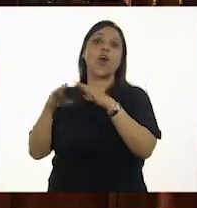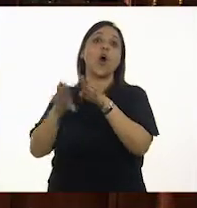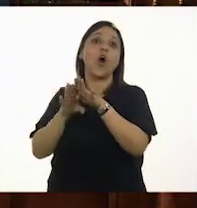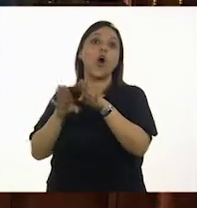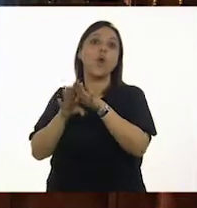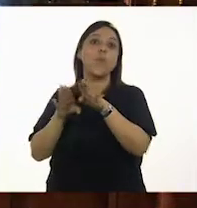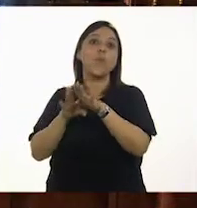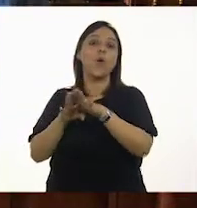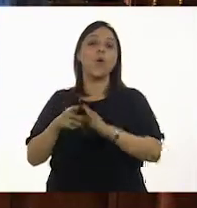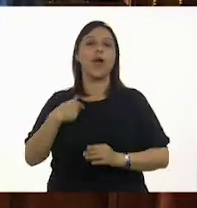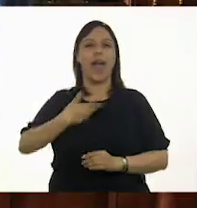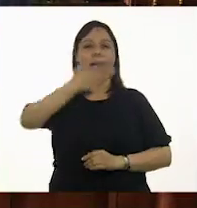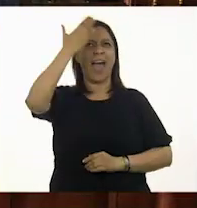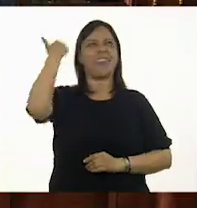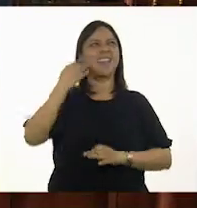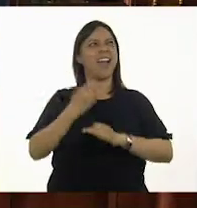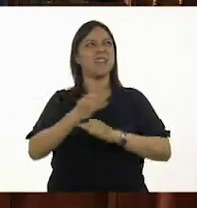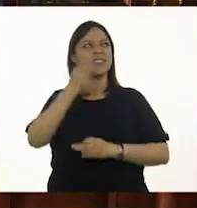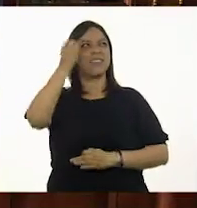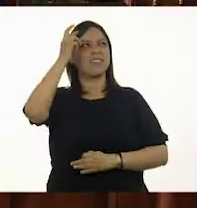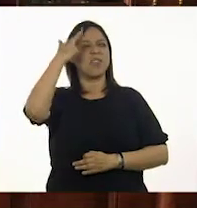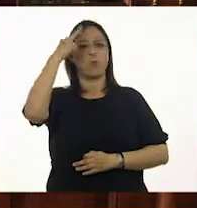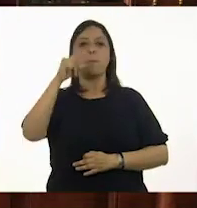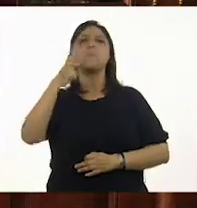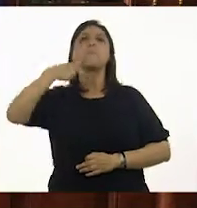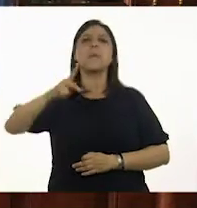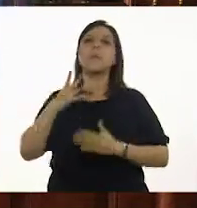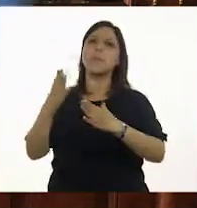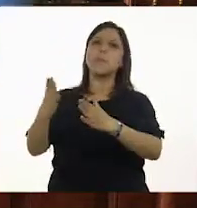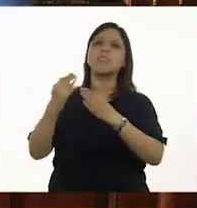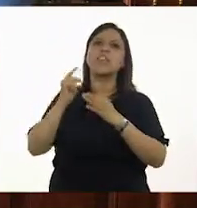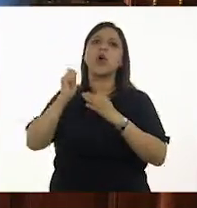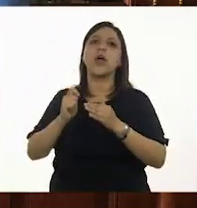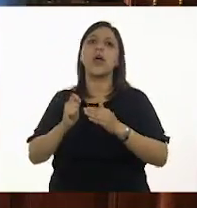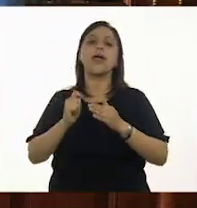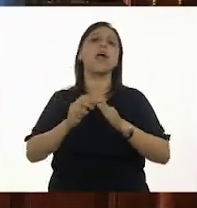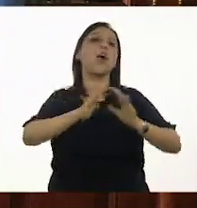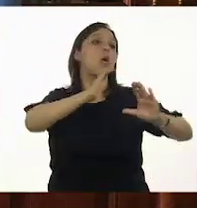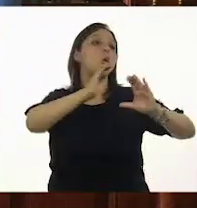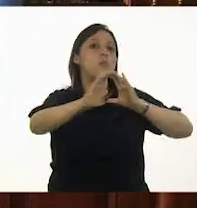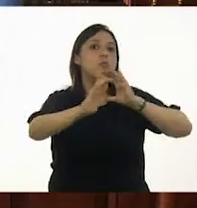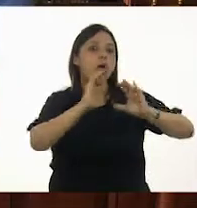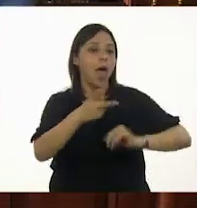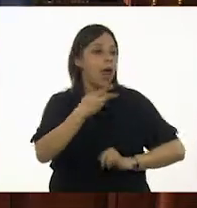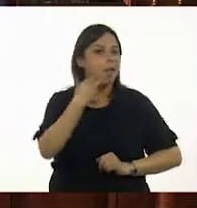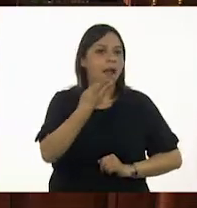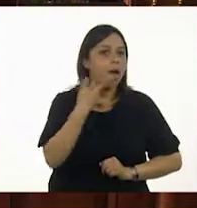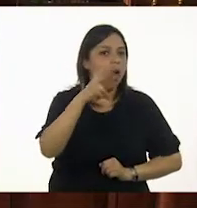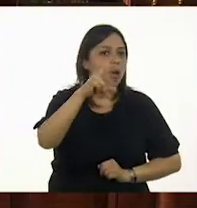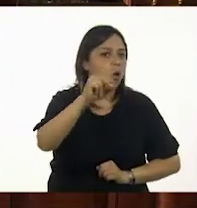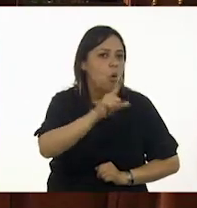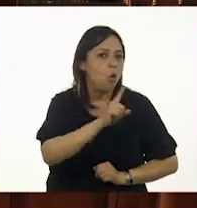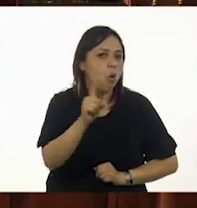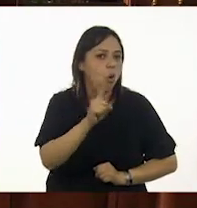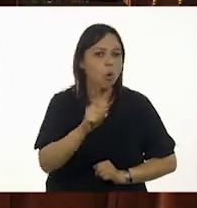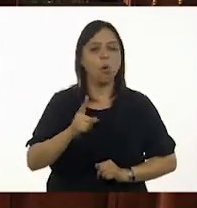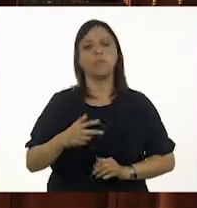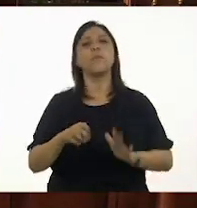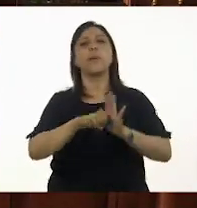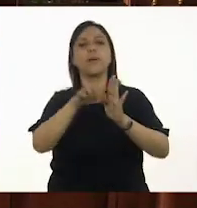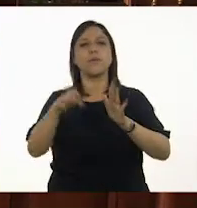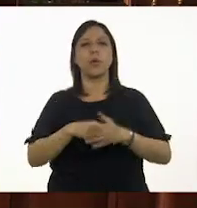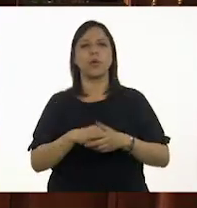ya tiene 15 el mayor, un lenguaje no verbal que es lo ahora para los niños, ¿no? Me acuerdo que la seña,